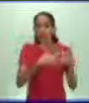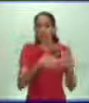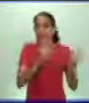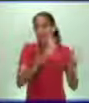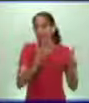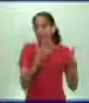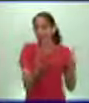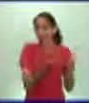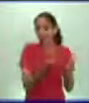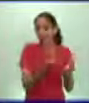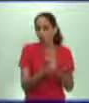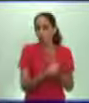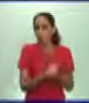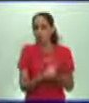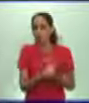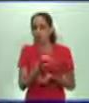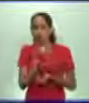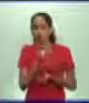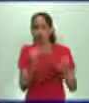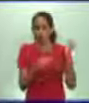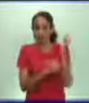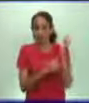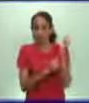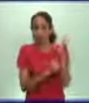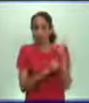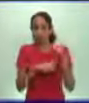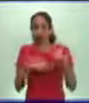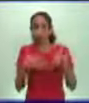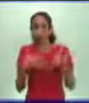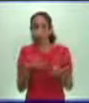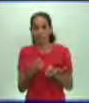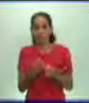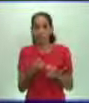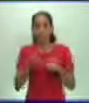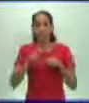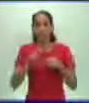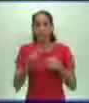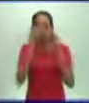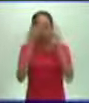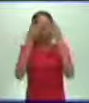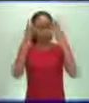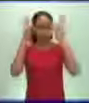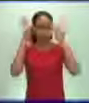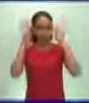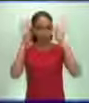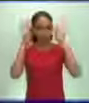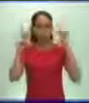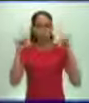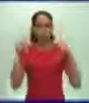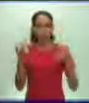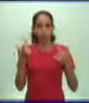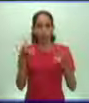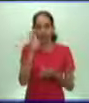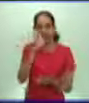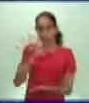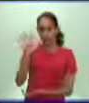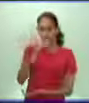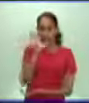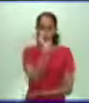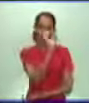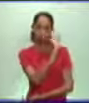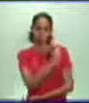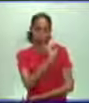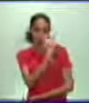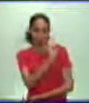a esta Iglesia cada vez más poderosa. De tal manera que los reyes en estos países de Europa, de Europa Occidental, pues